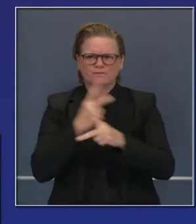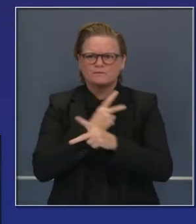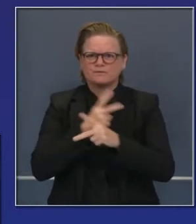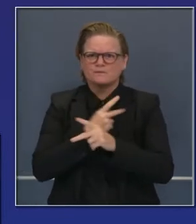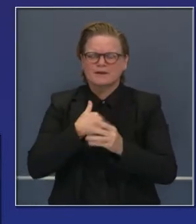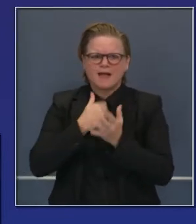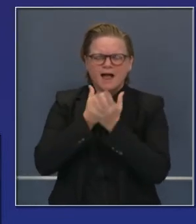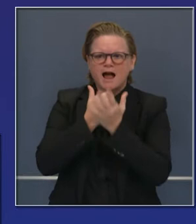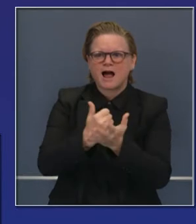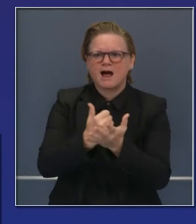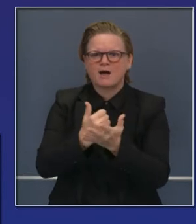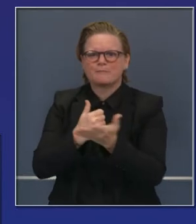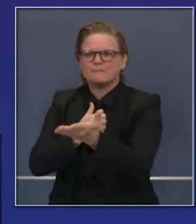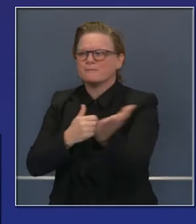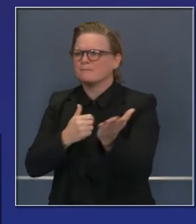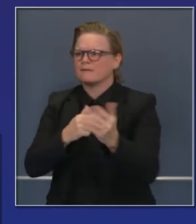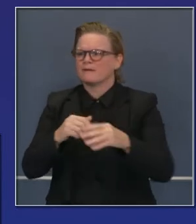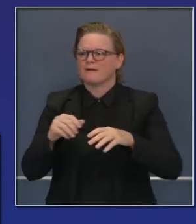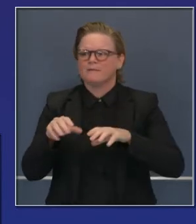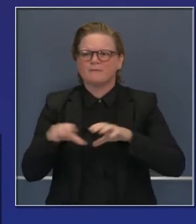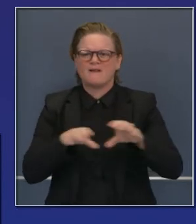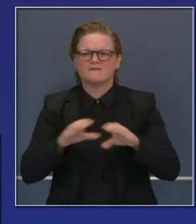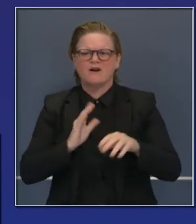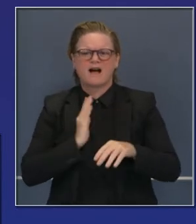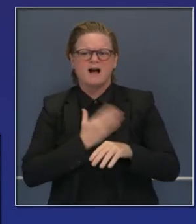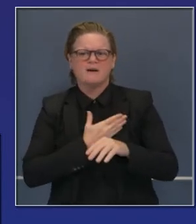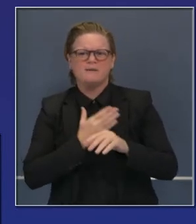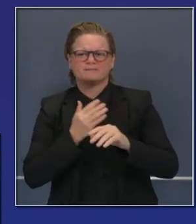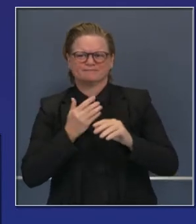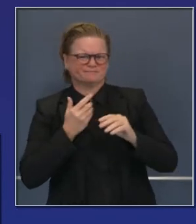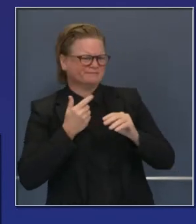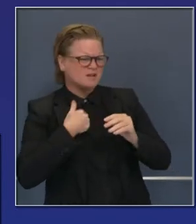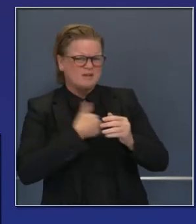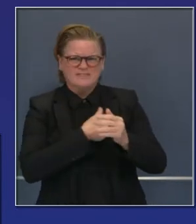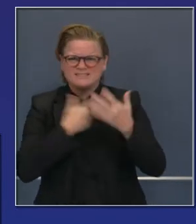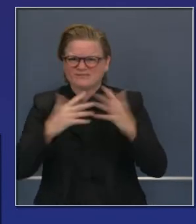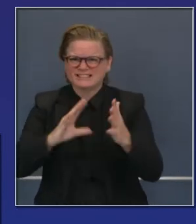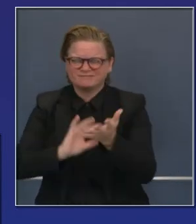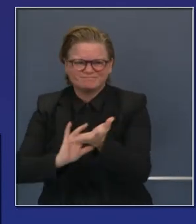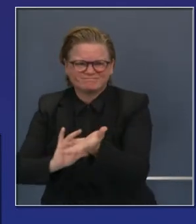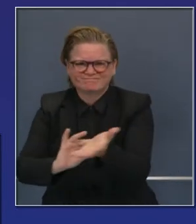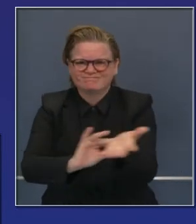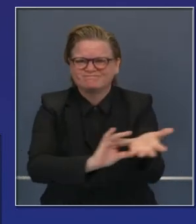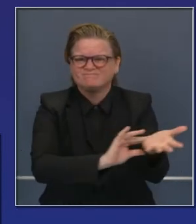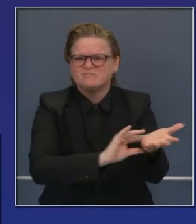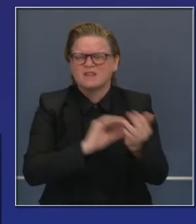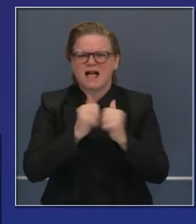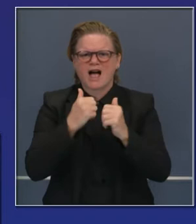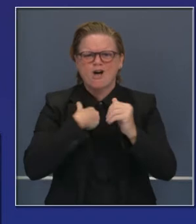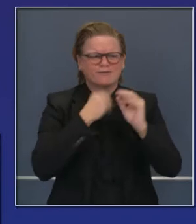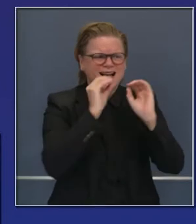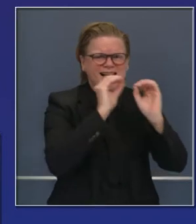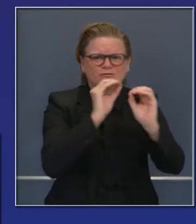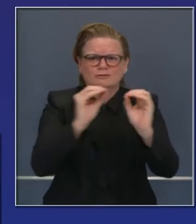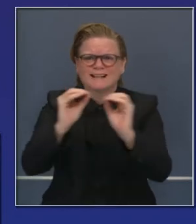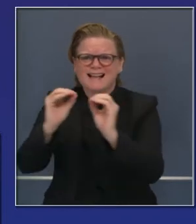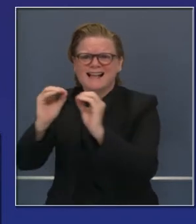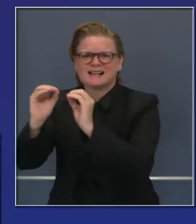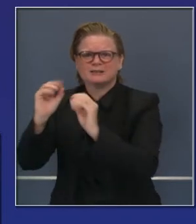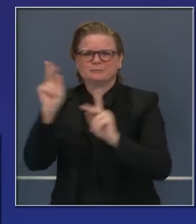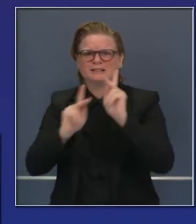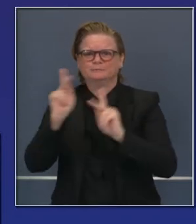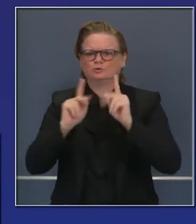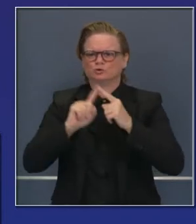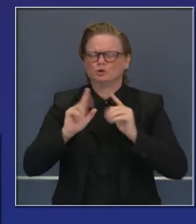sobre cómo guiar a este estado y seguir trabajando con los socios locales para asegurarnos de que lo que hacemos